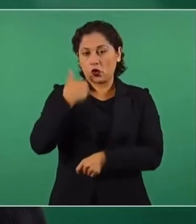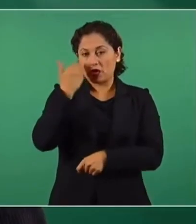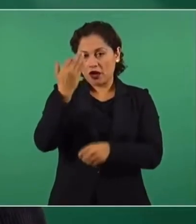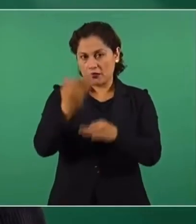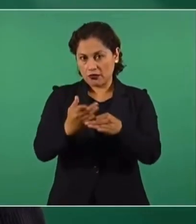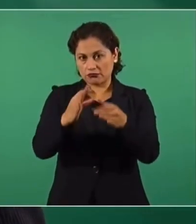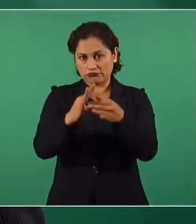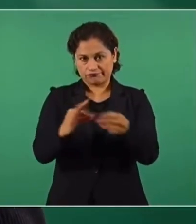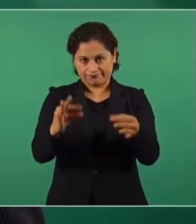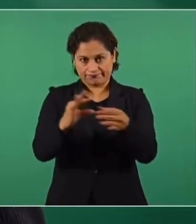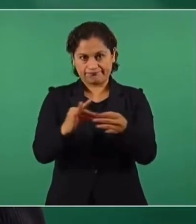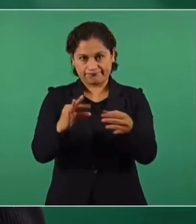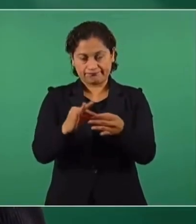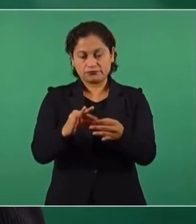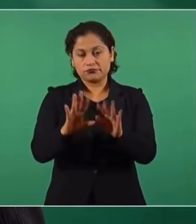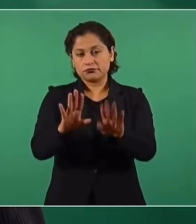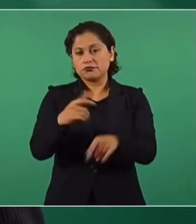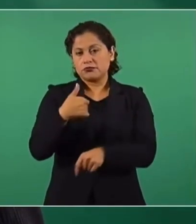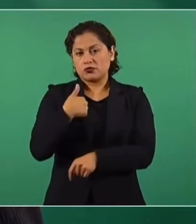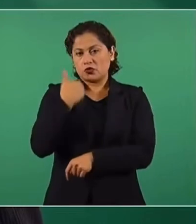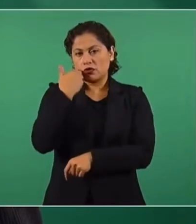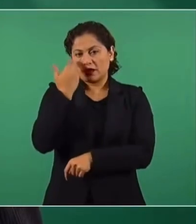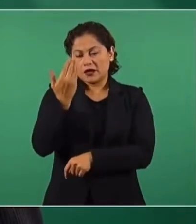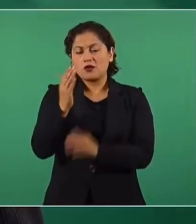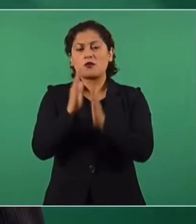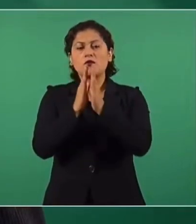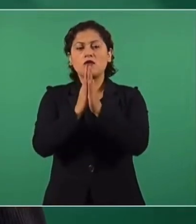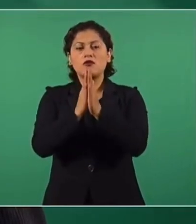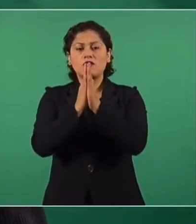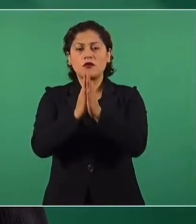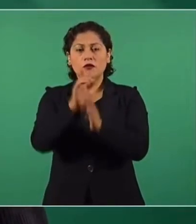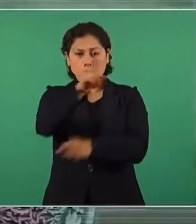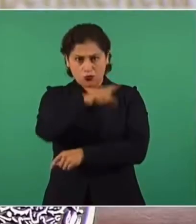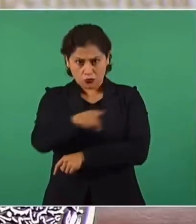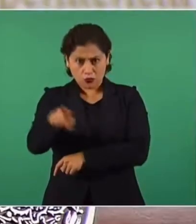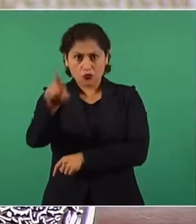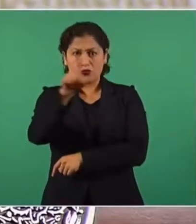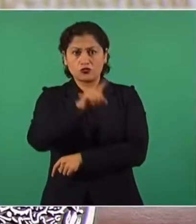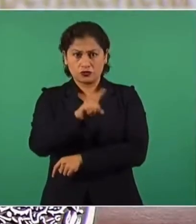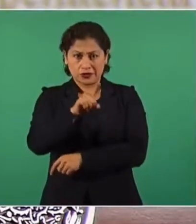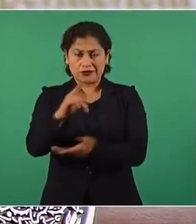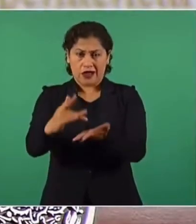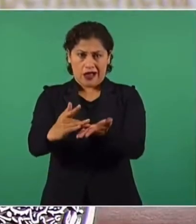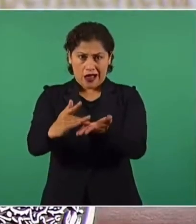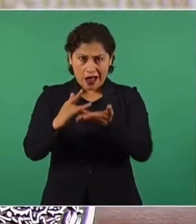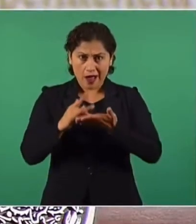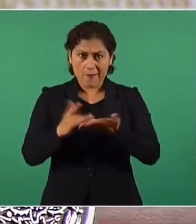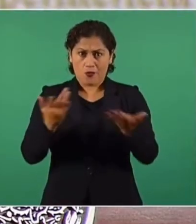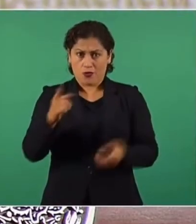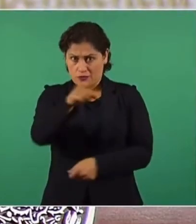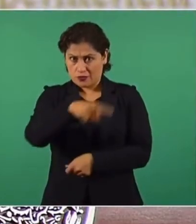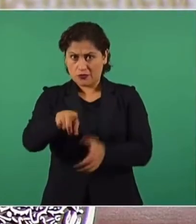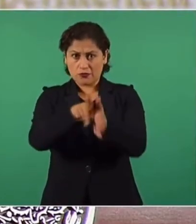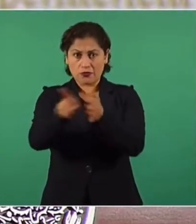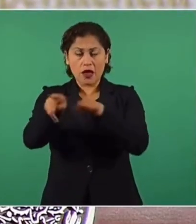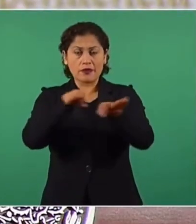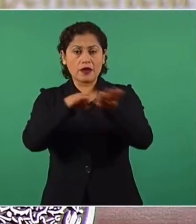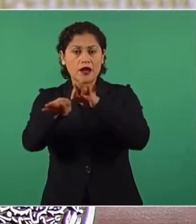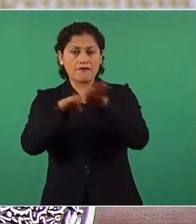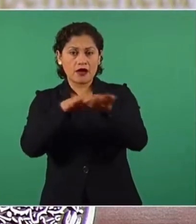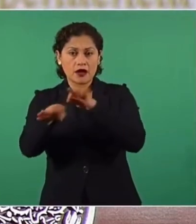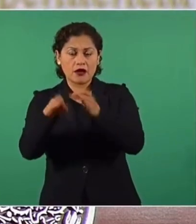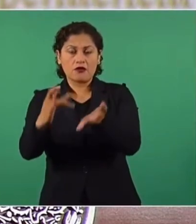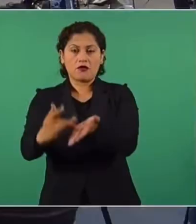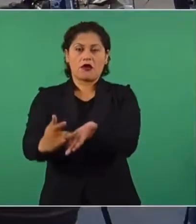pero yo sí pediría que nos dieran también oportunidad de, a lo mejor, nos apoyaran ustedes como medios de comunicación a